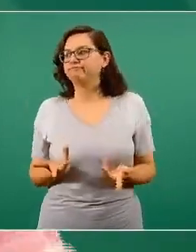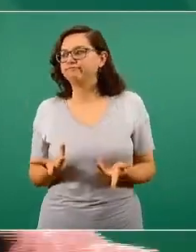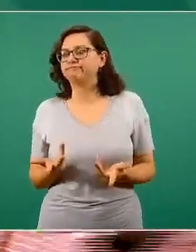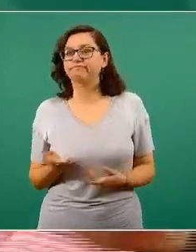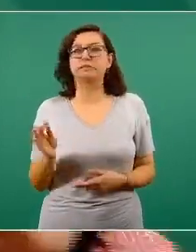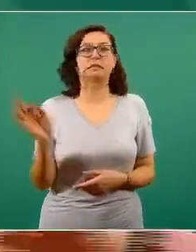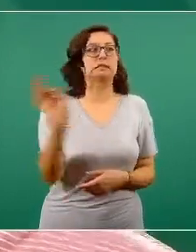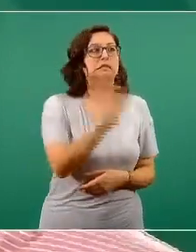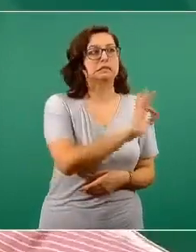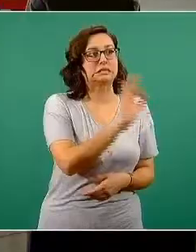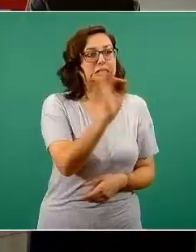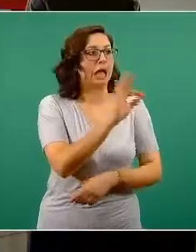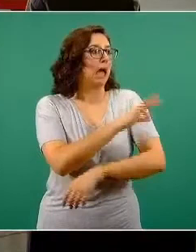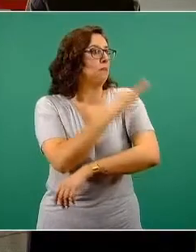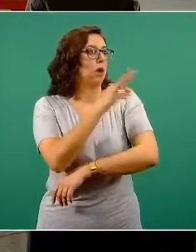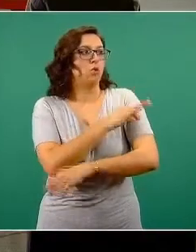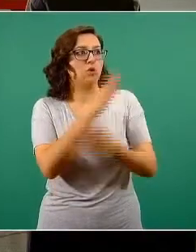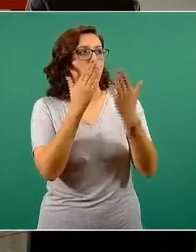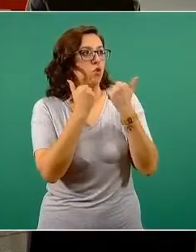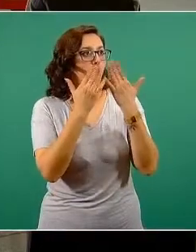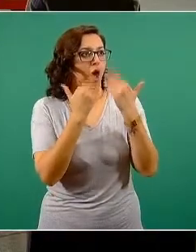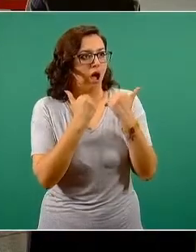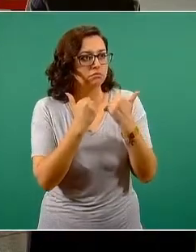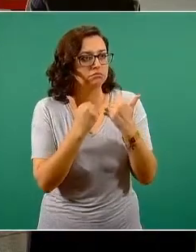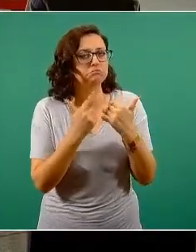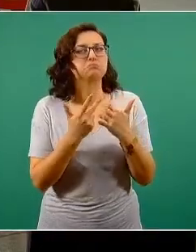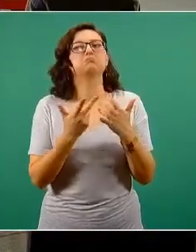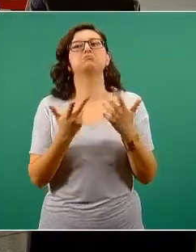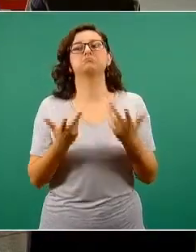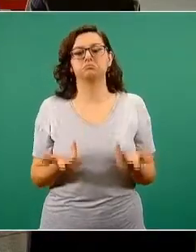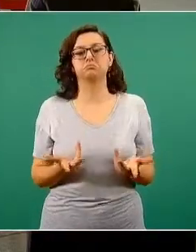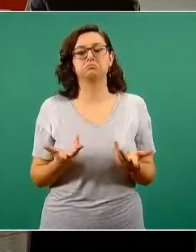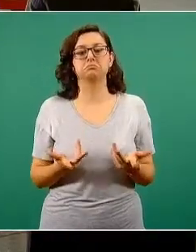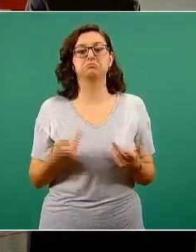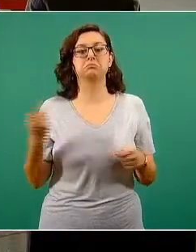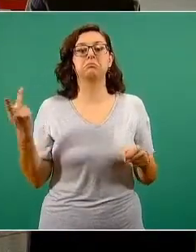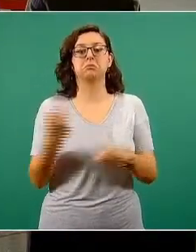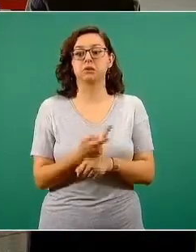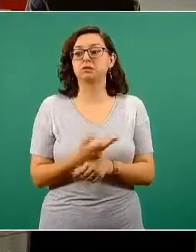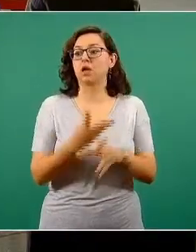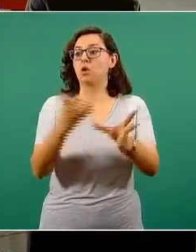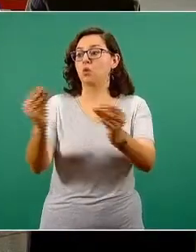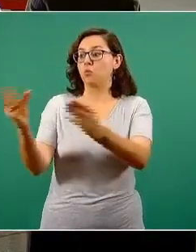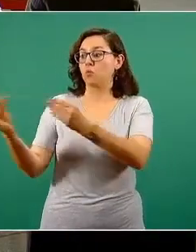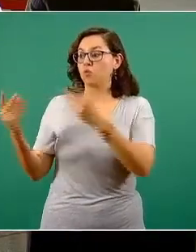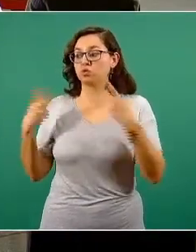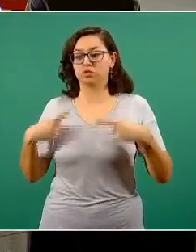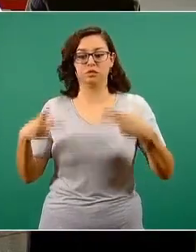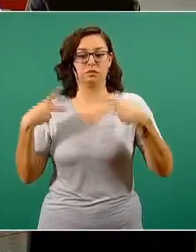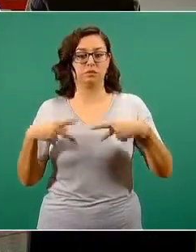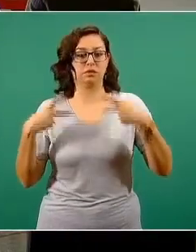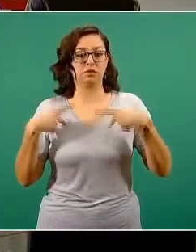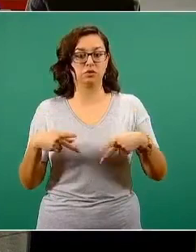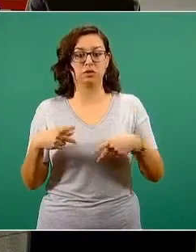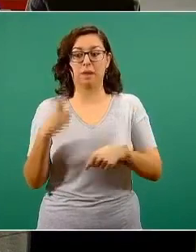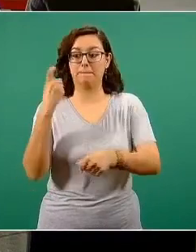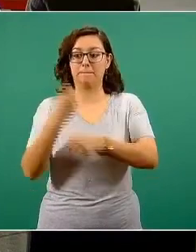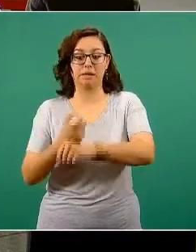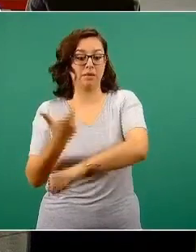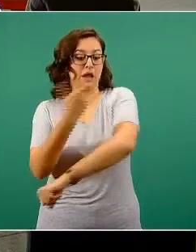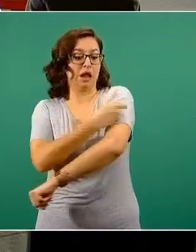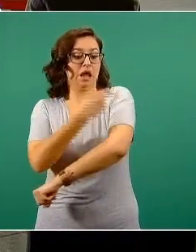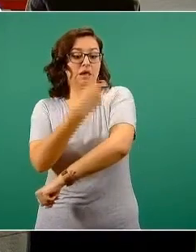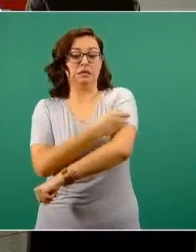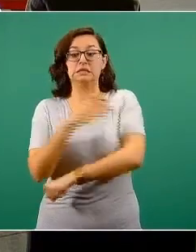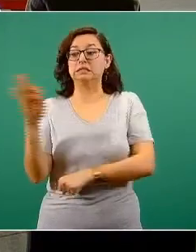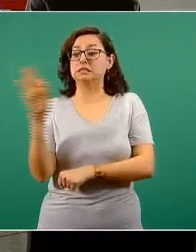y estuviéramos poniendo puras primeras dosis acumularíamos un grupo grande de población cuya duración de inmunidad